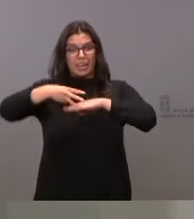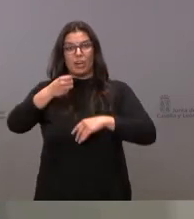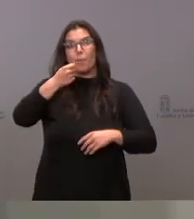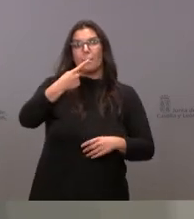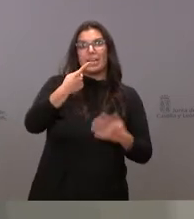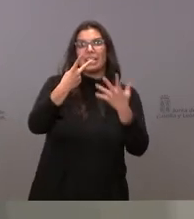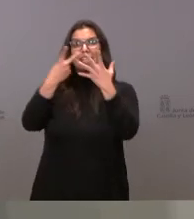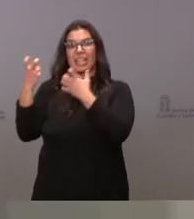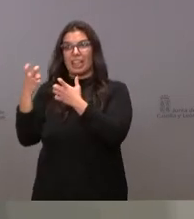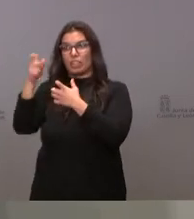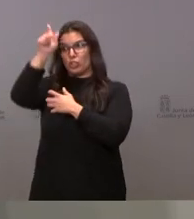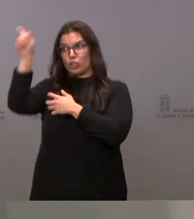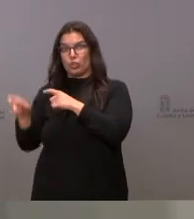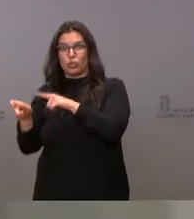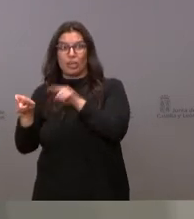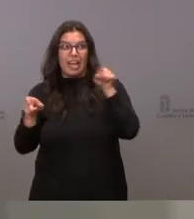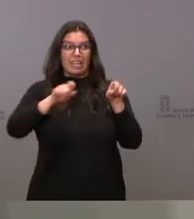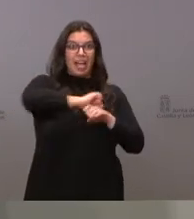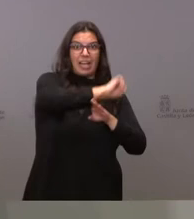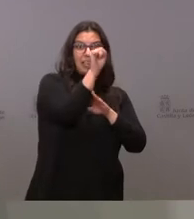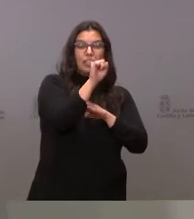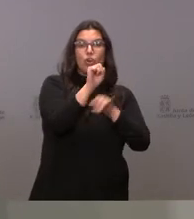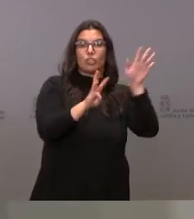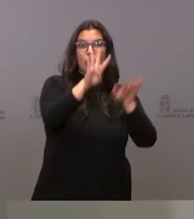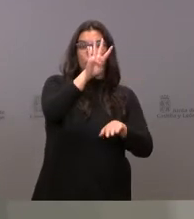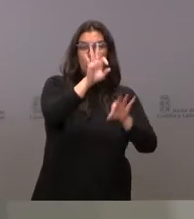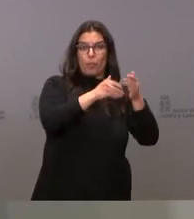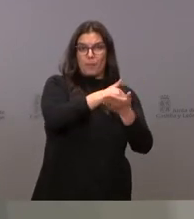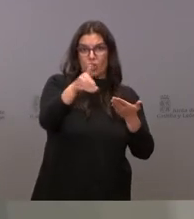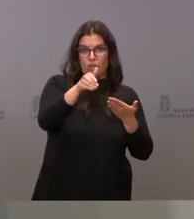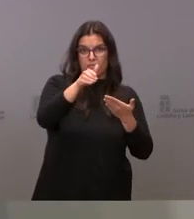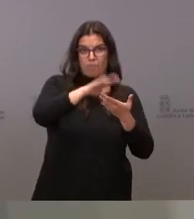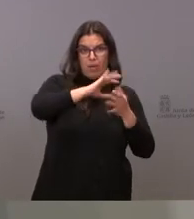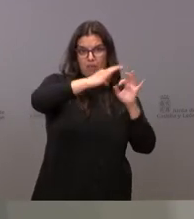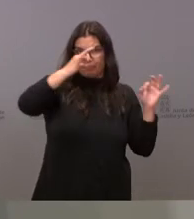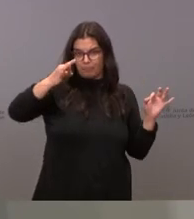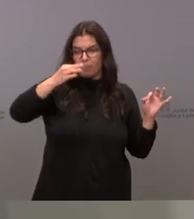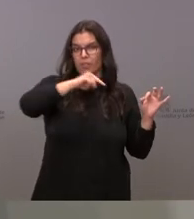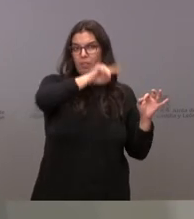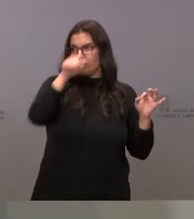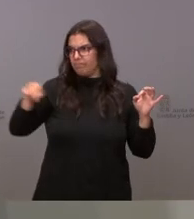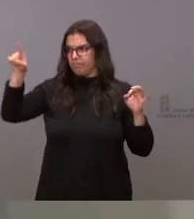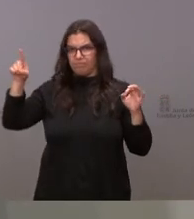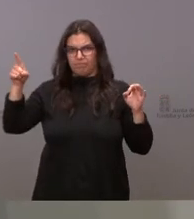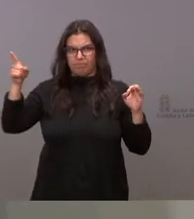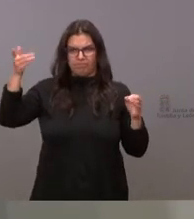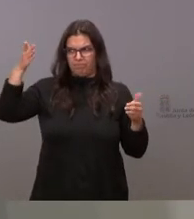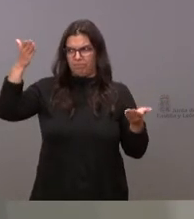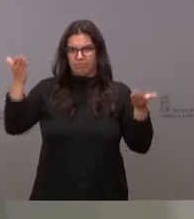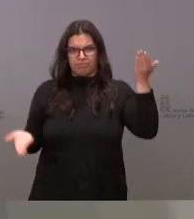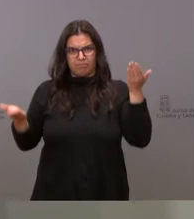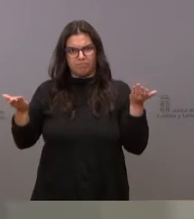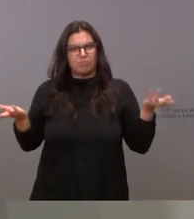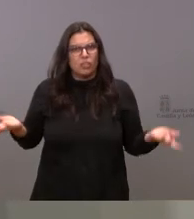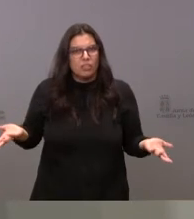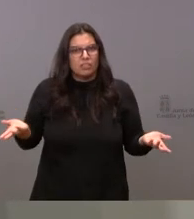corredor atlántico, 84 millones. Claro, ¿por qué piensa la gente que los ciudadanos de esta comunidad o de